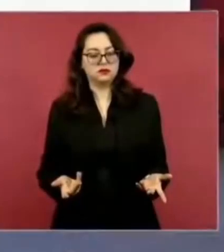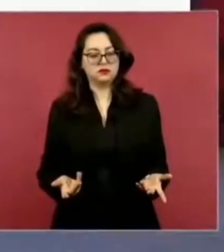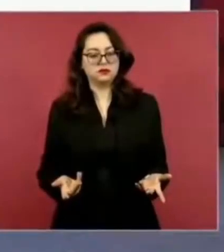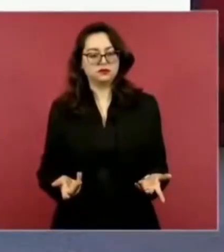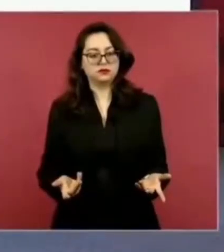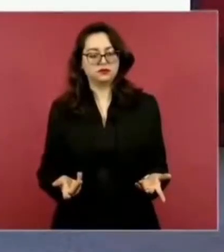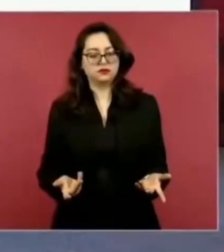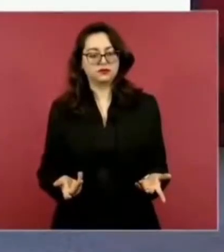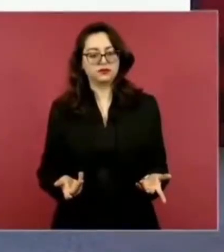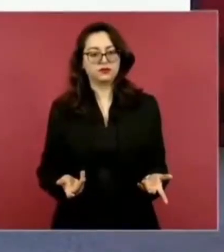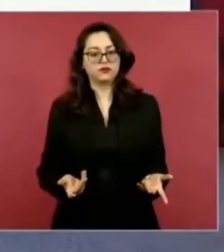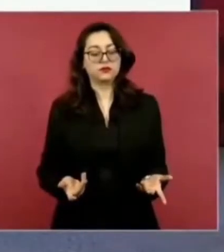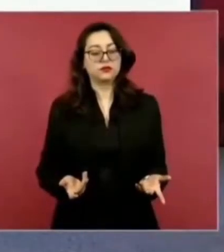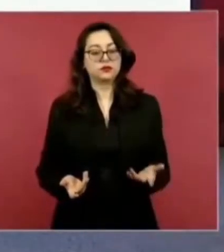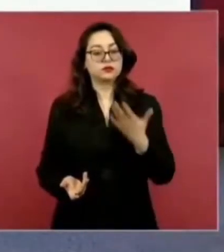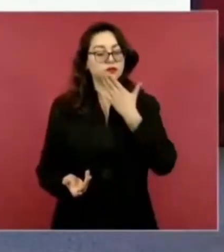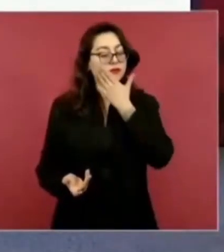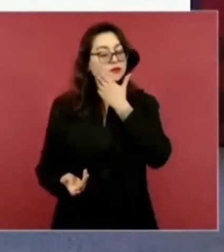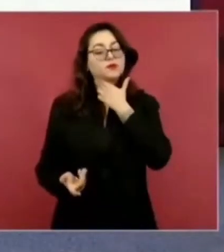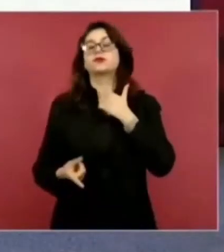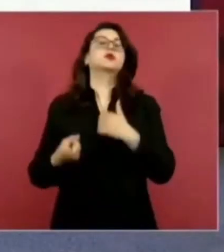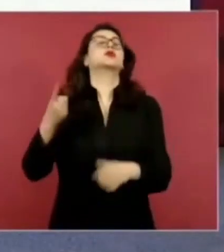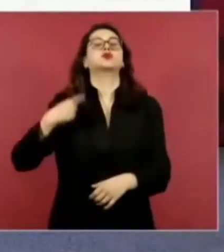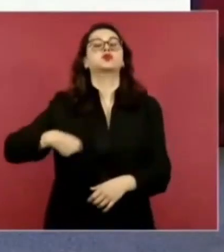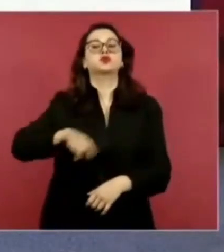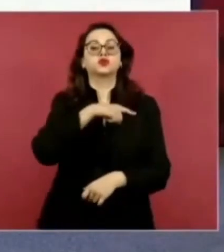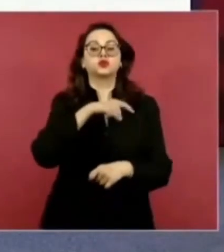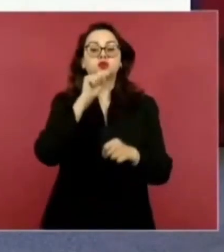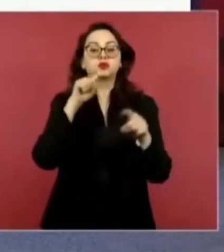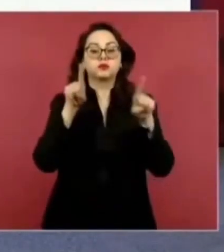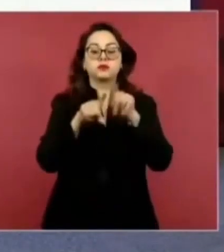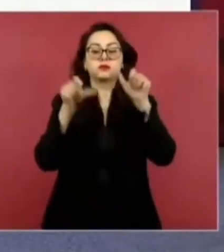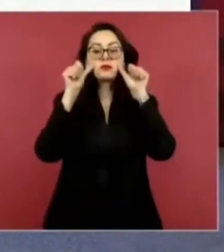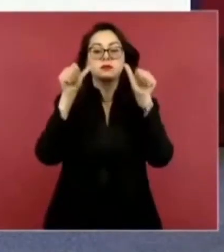Nosotros también estamos pendientes. Bueno.